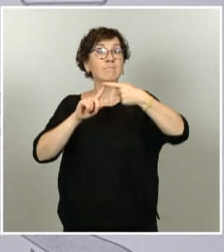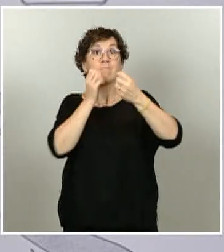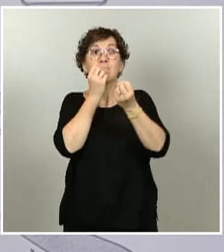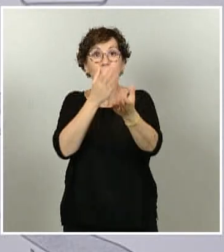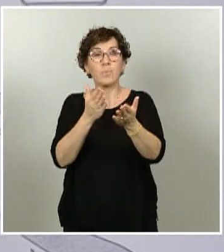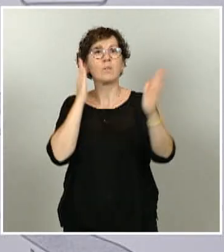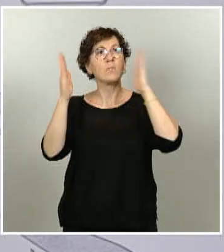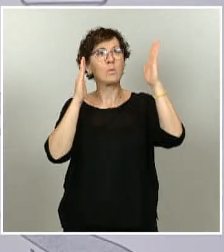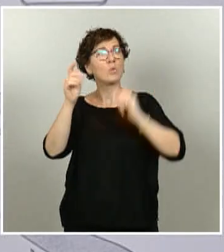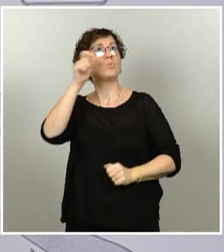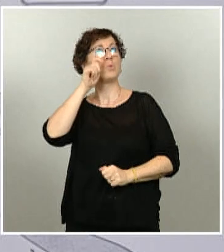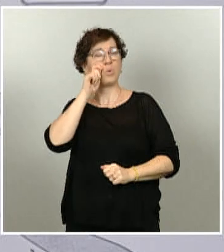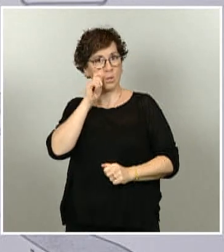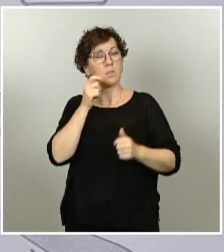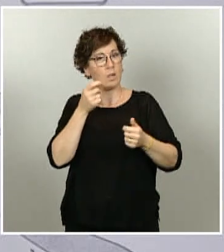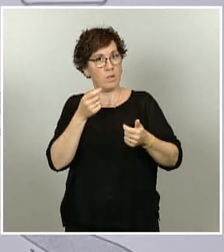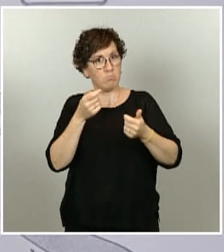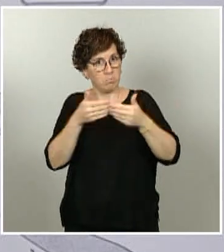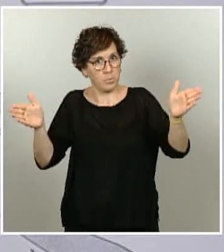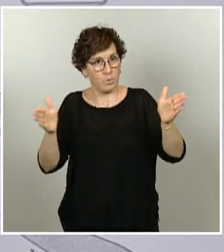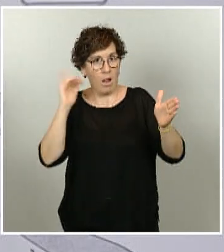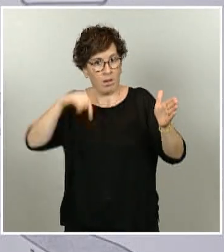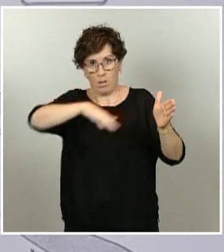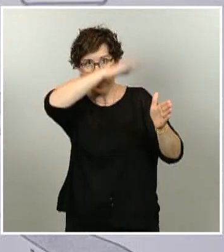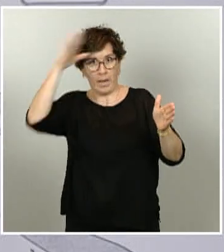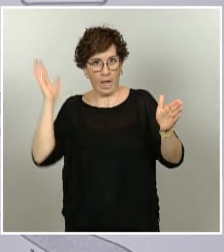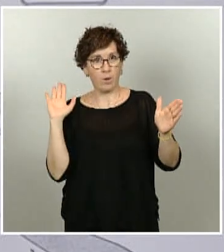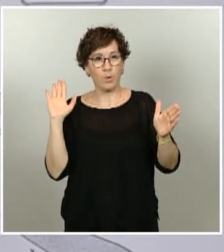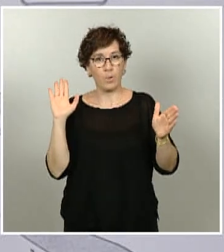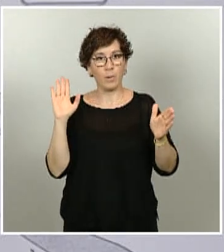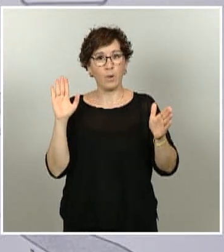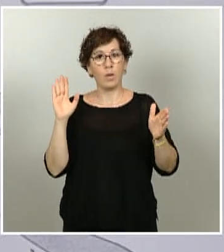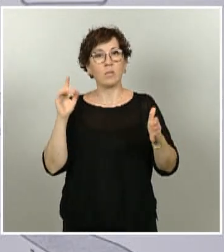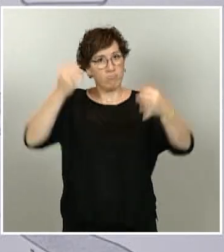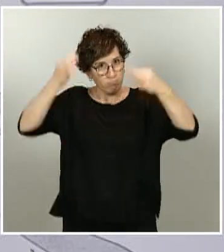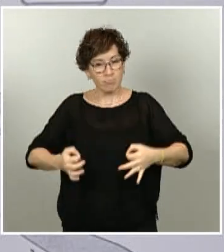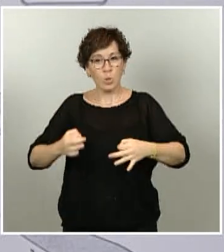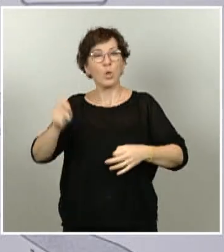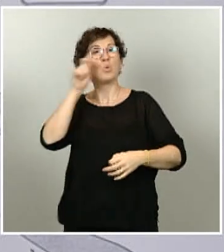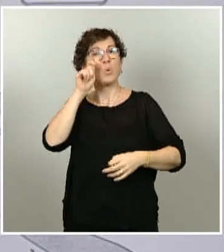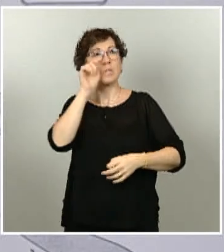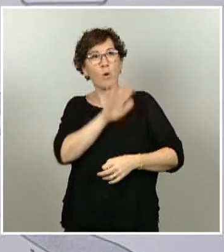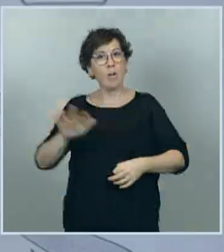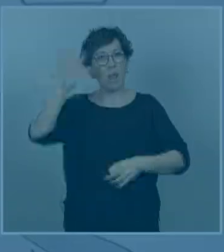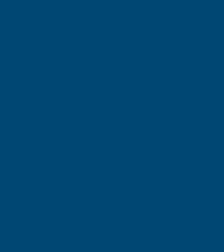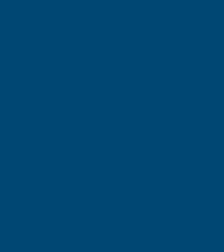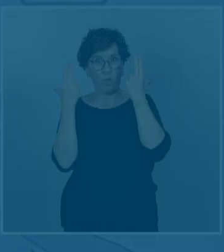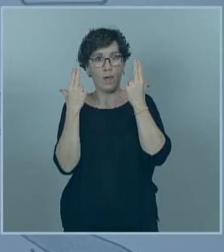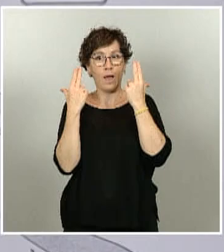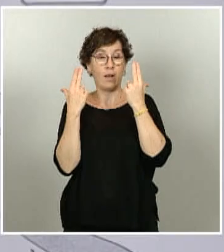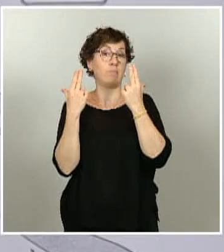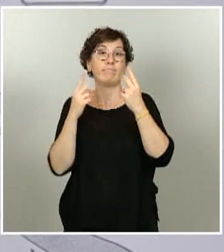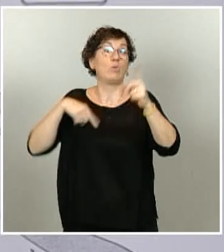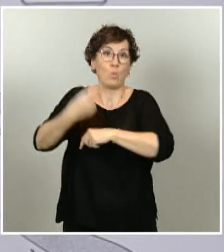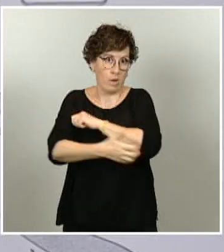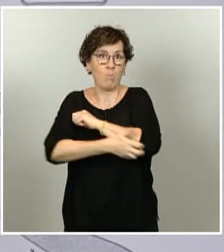este verano. Tenemos el propósito de garantizar la reactivación del turismo nacional de cara a esta misma temporada de verano. Por